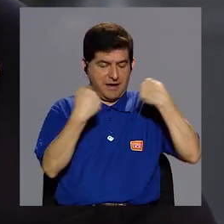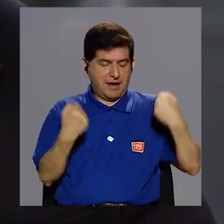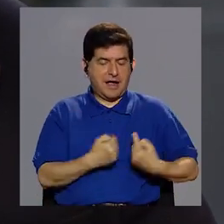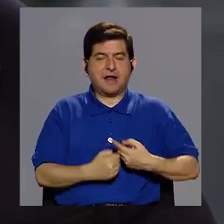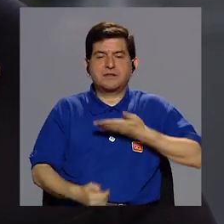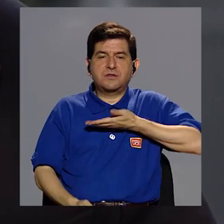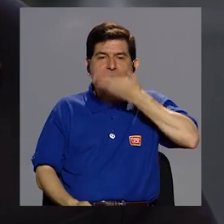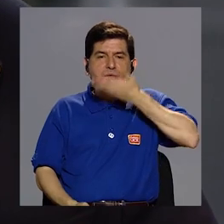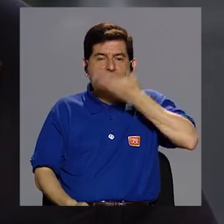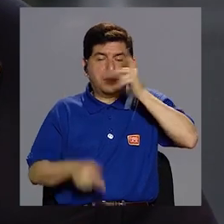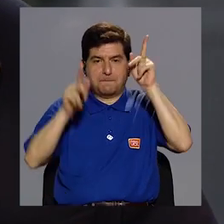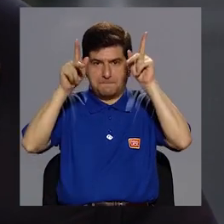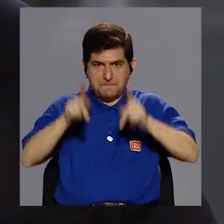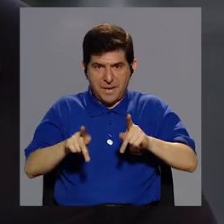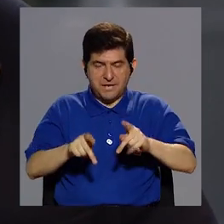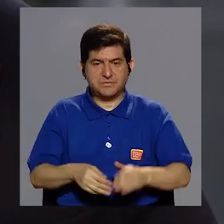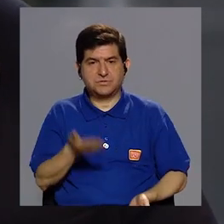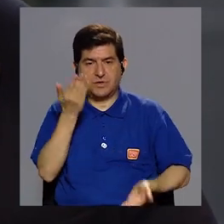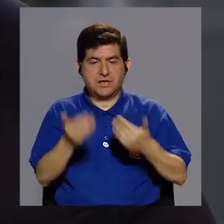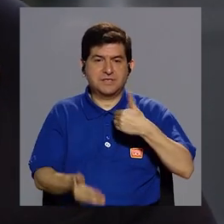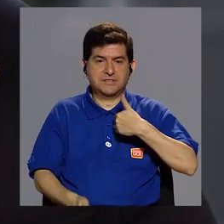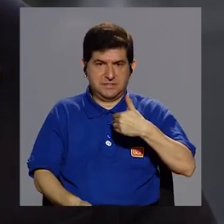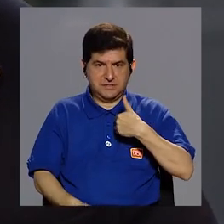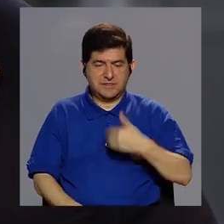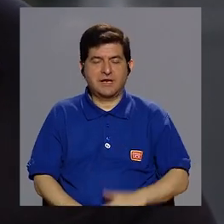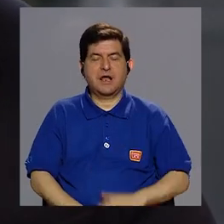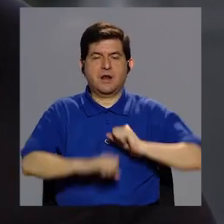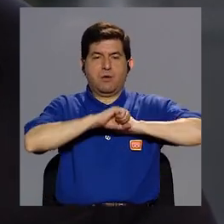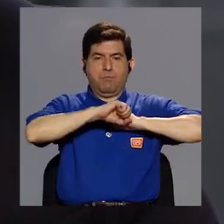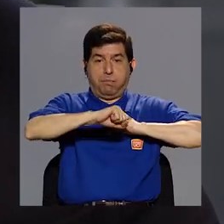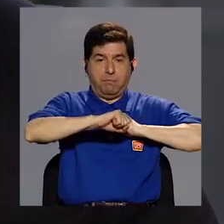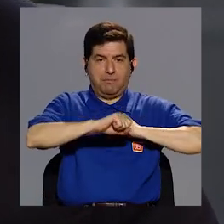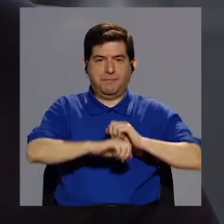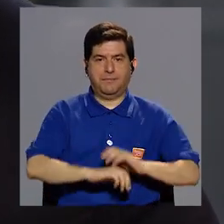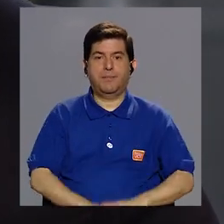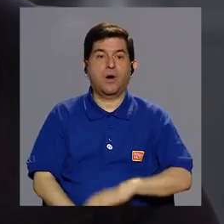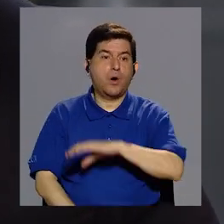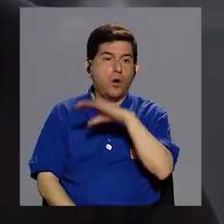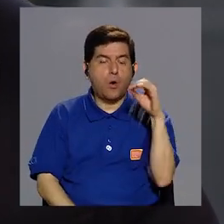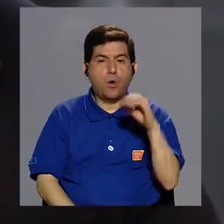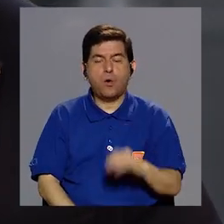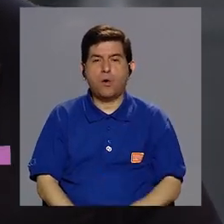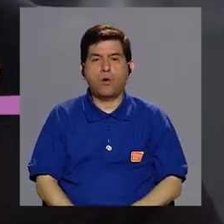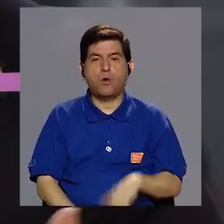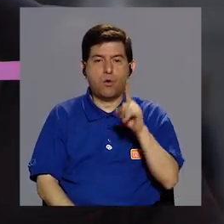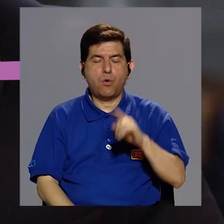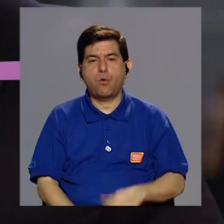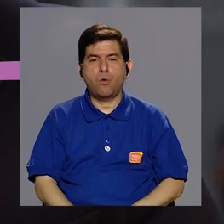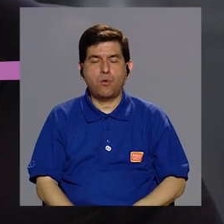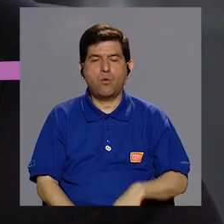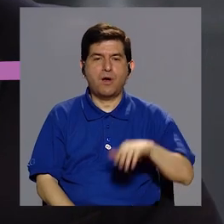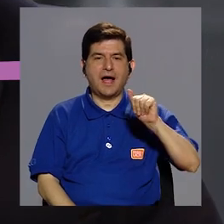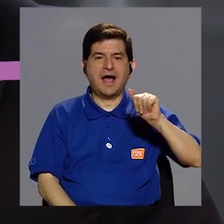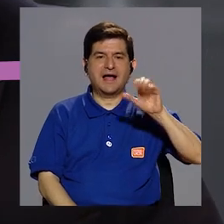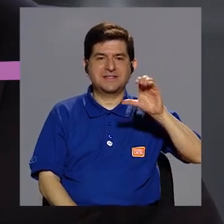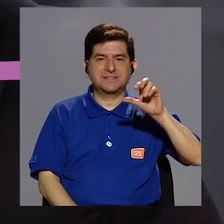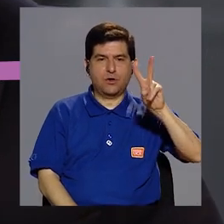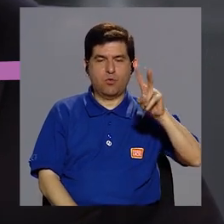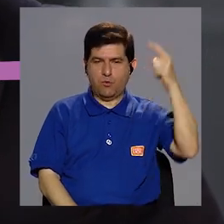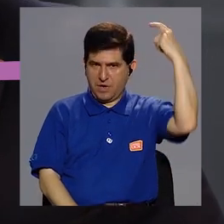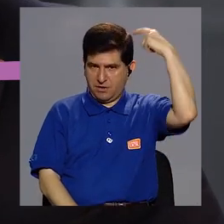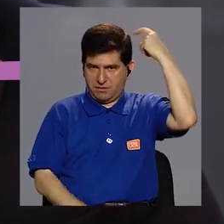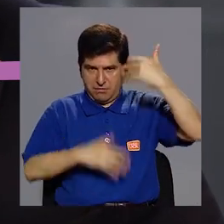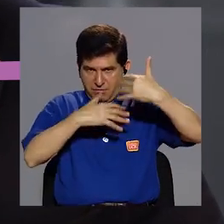cardiopulmonar de aquellas personas que tuvieron, por ejemplo, un infarto o un accidente cerebrovascular.